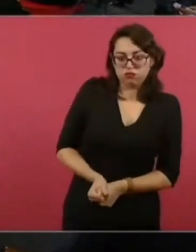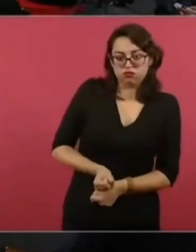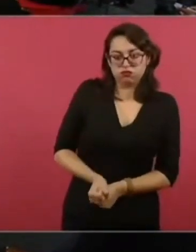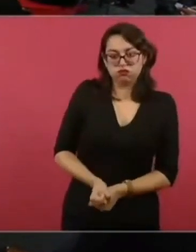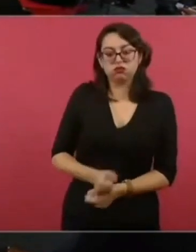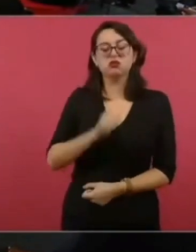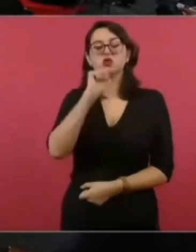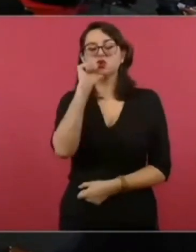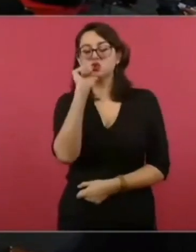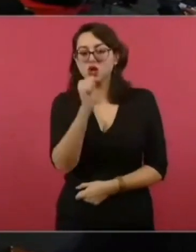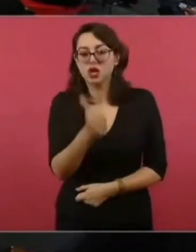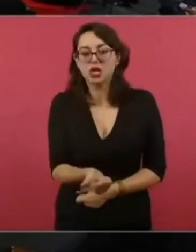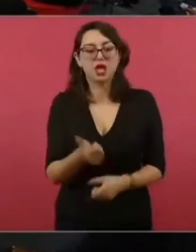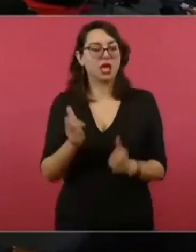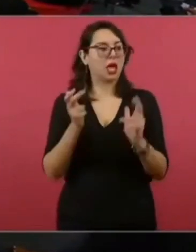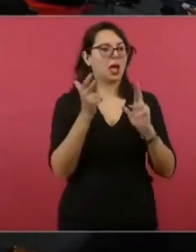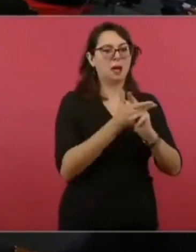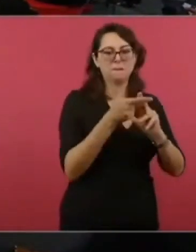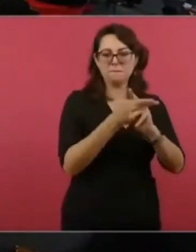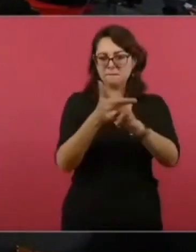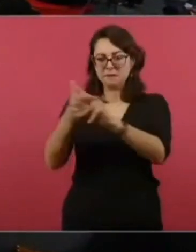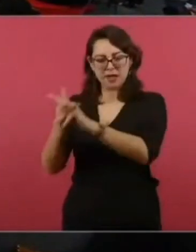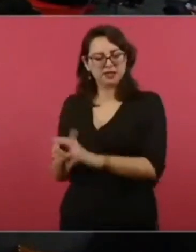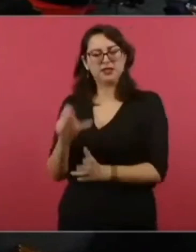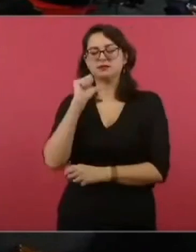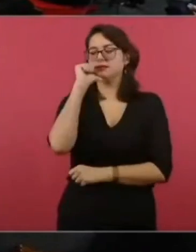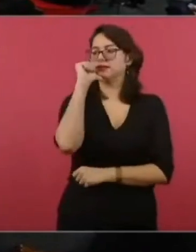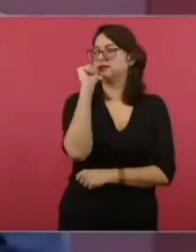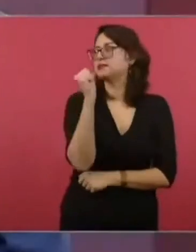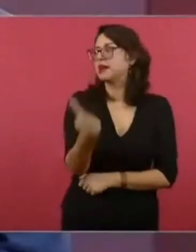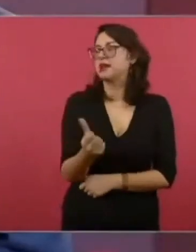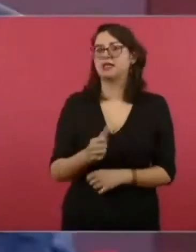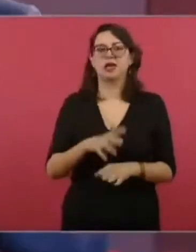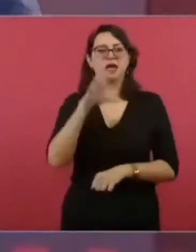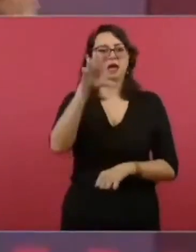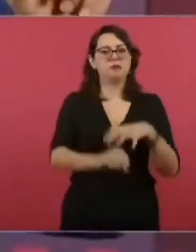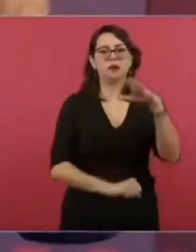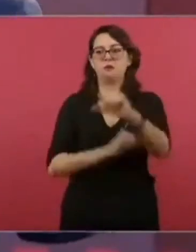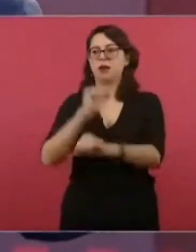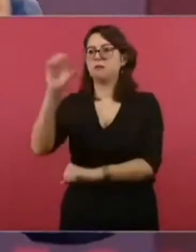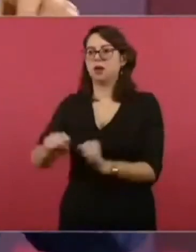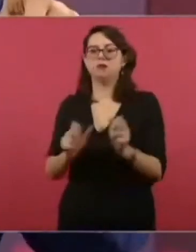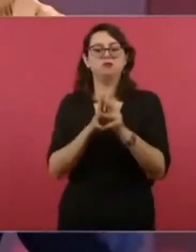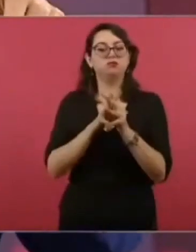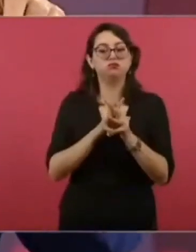masacres. No hay desapariciones. No.